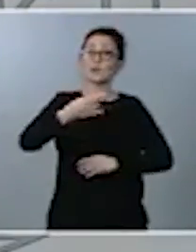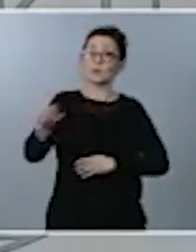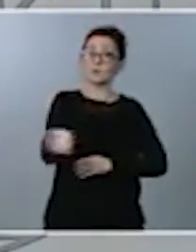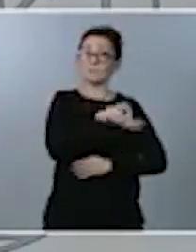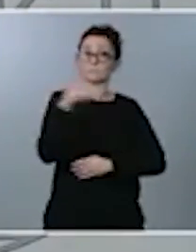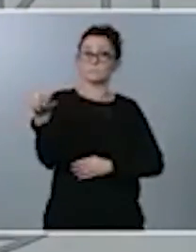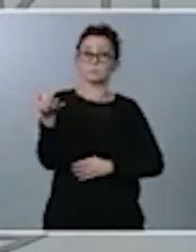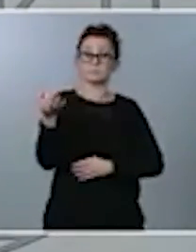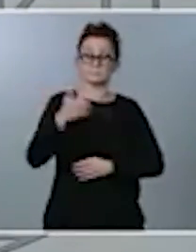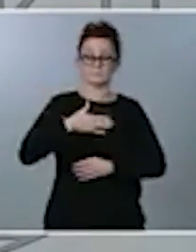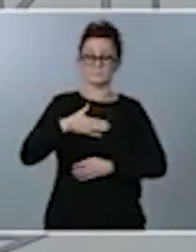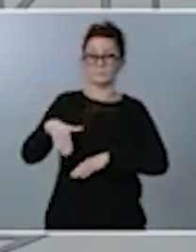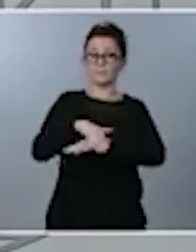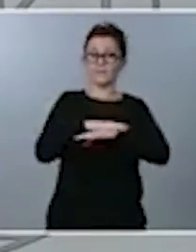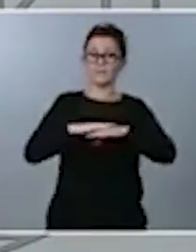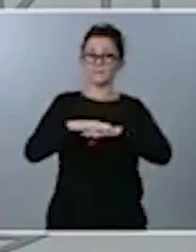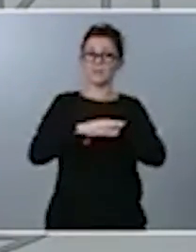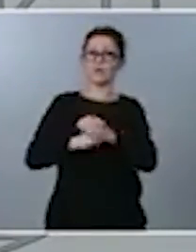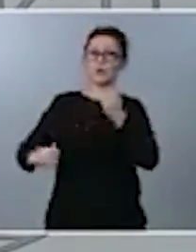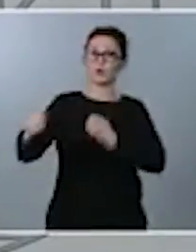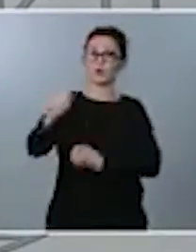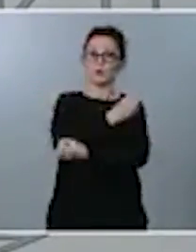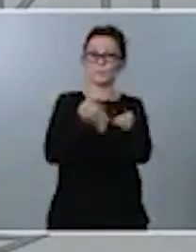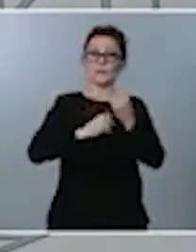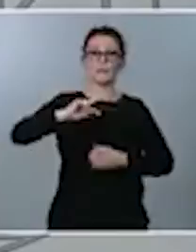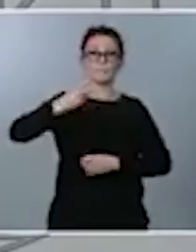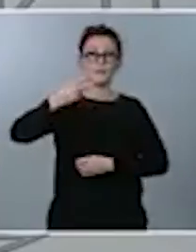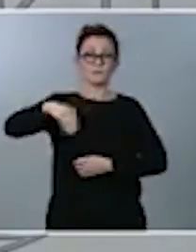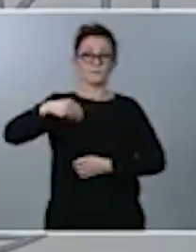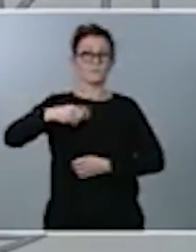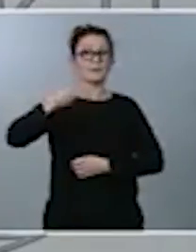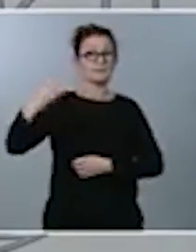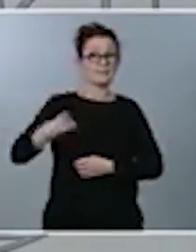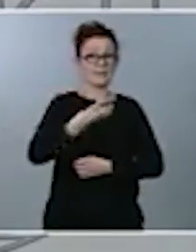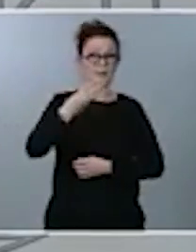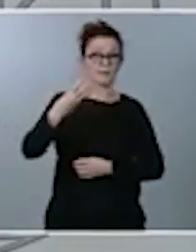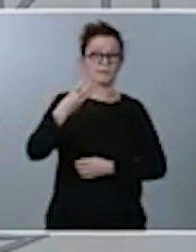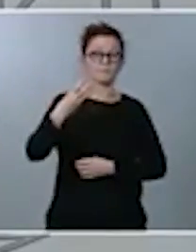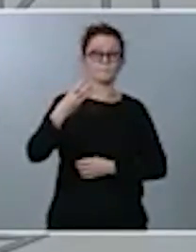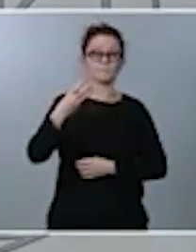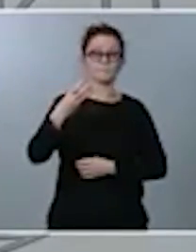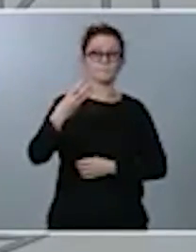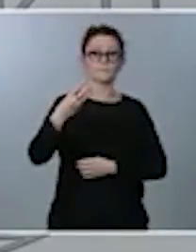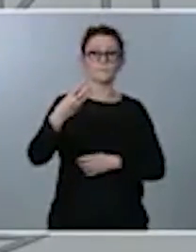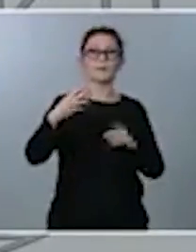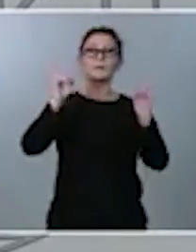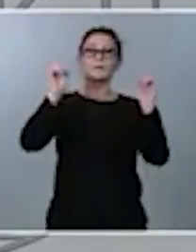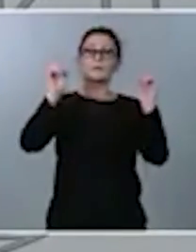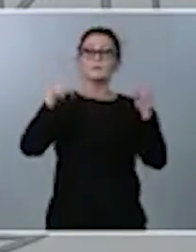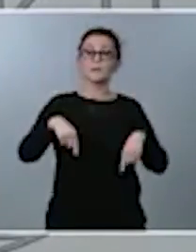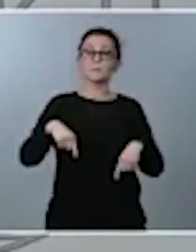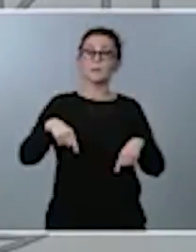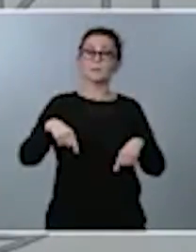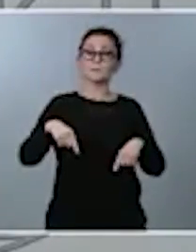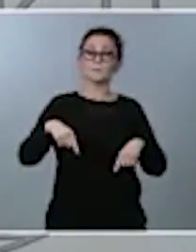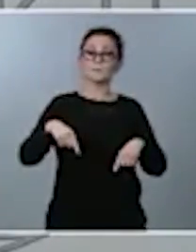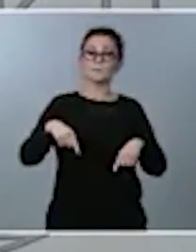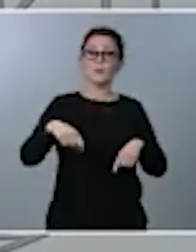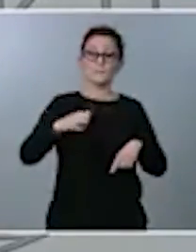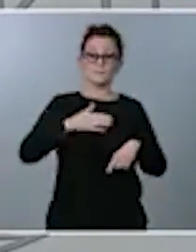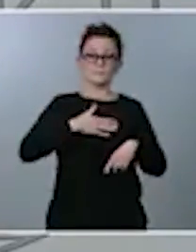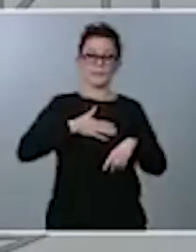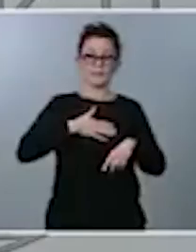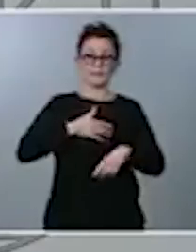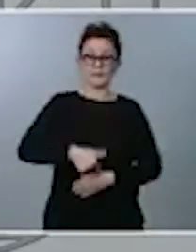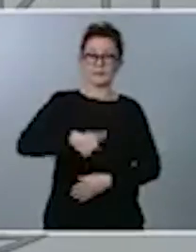Ministerio de Economía, la vicepresidencia tercera y, por otra parte, también lo importante que está haciendo para el conjunto de los países